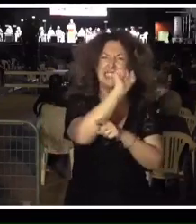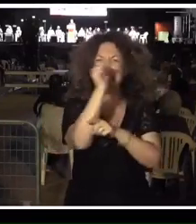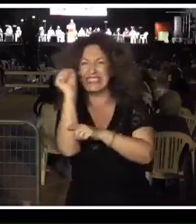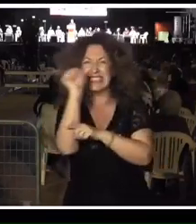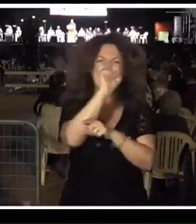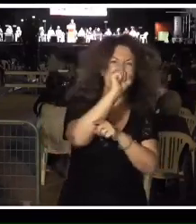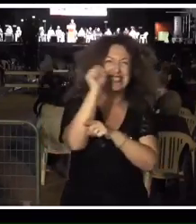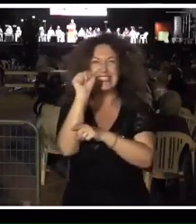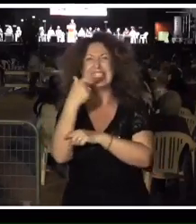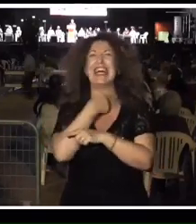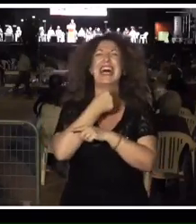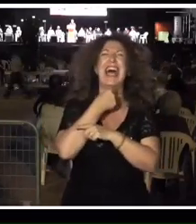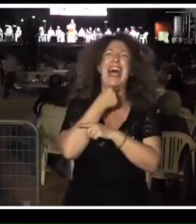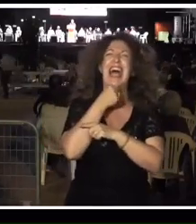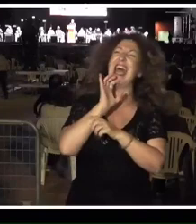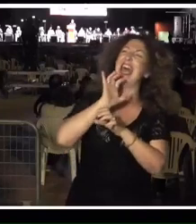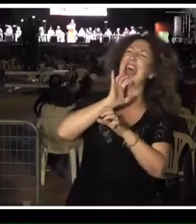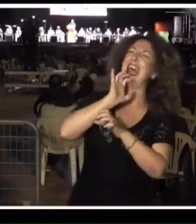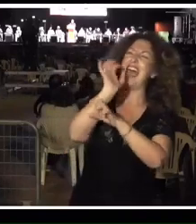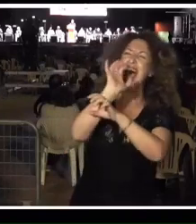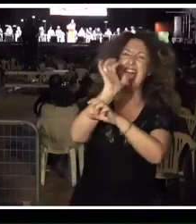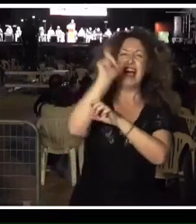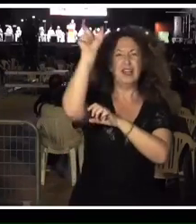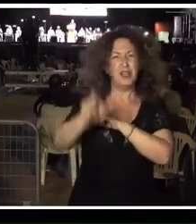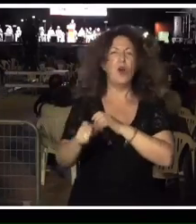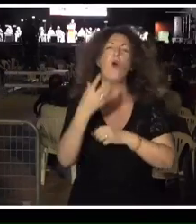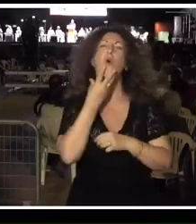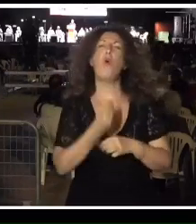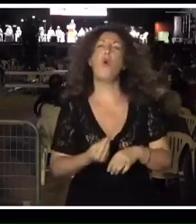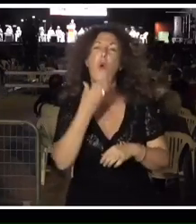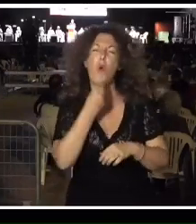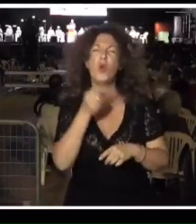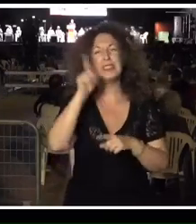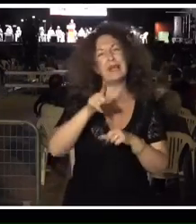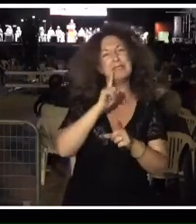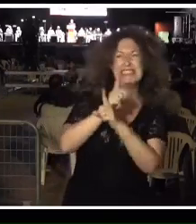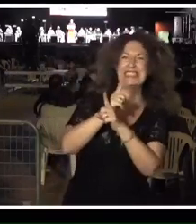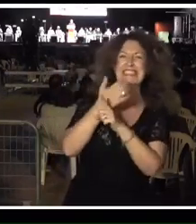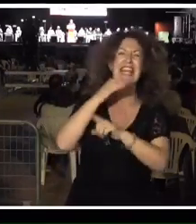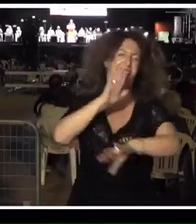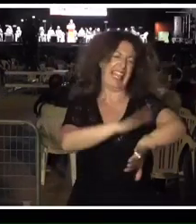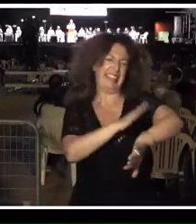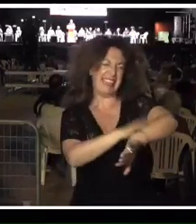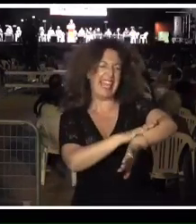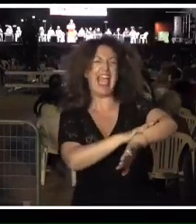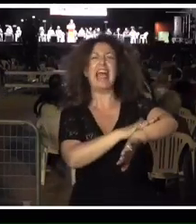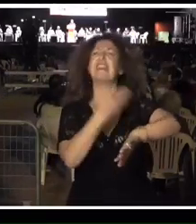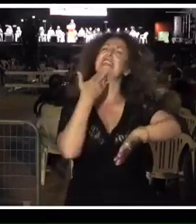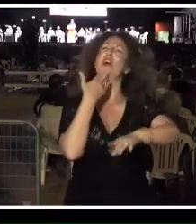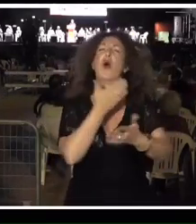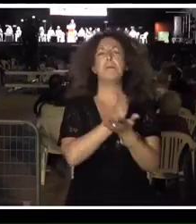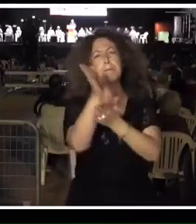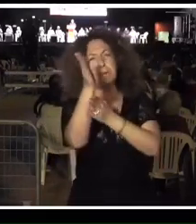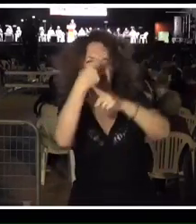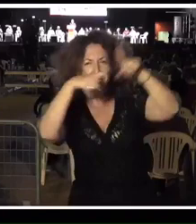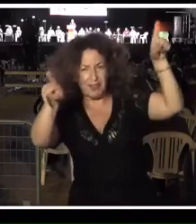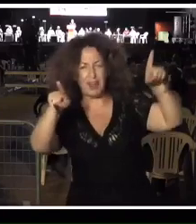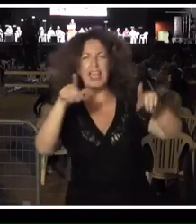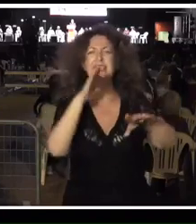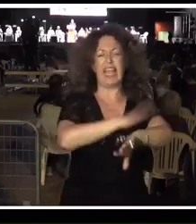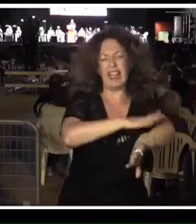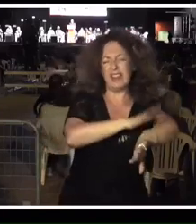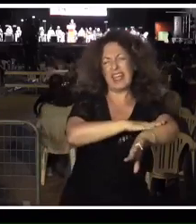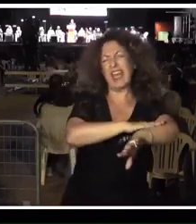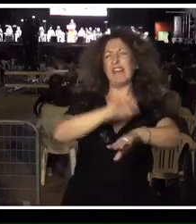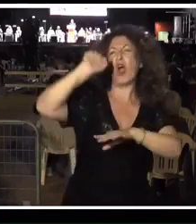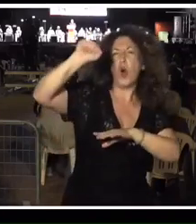caricaturizar la figura de Julio y con ella caricaturizar la figura de la izquierda alternativa, de la izquierda comunista, de la izquierda a